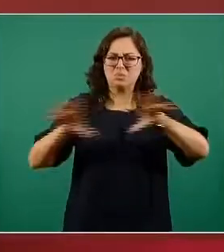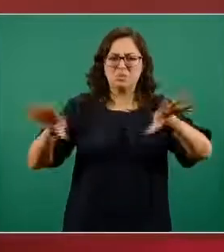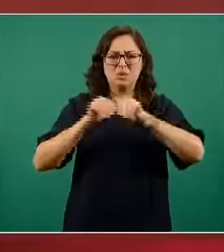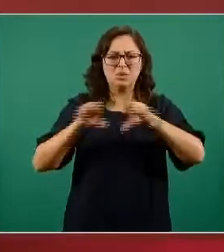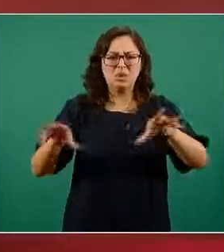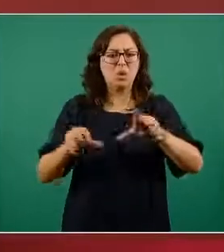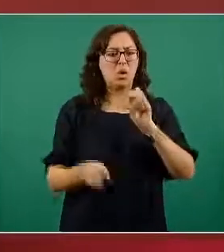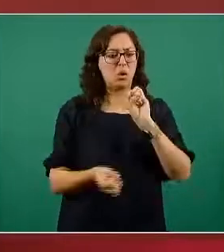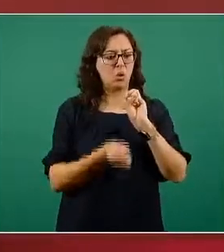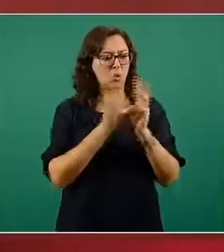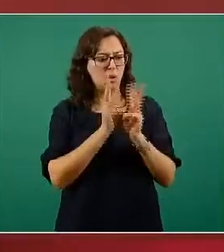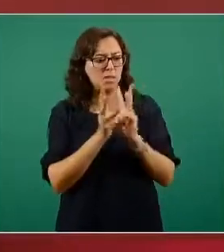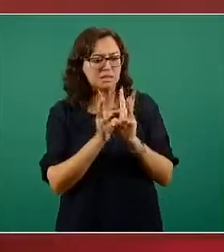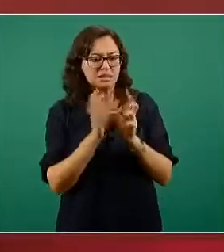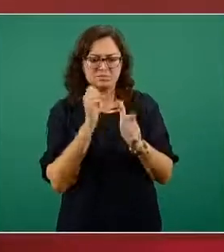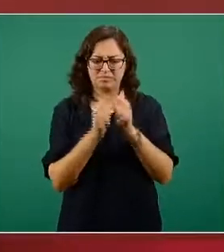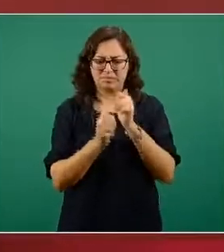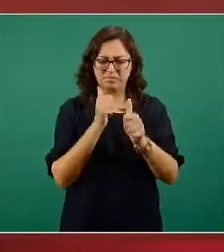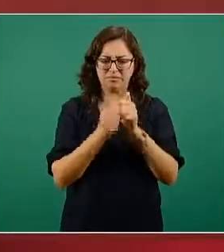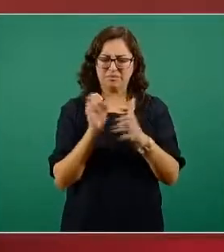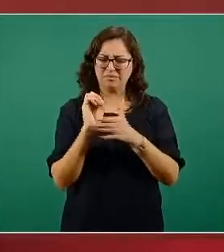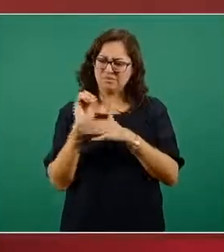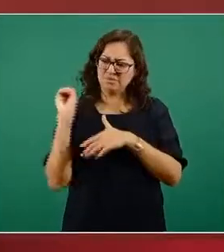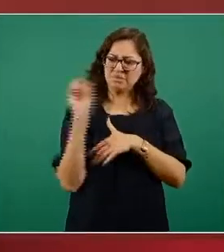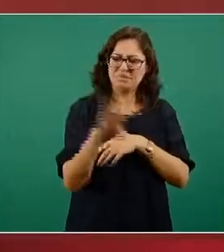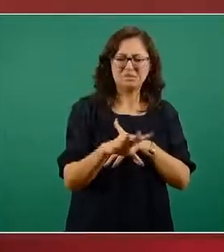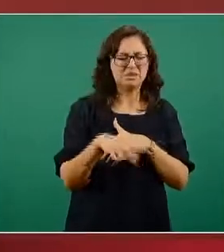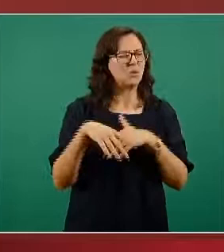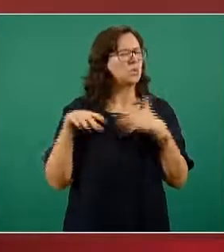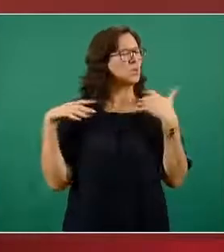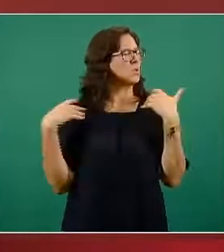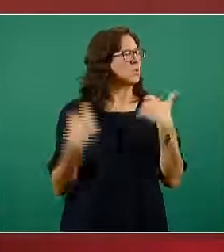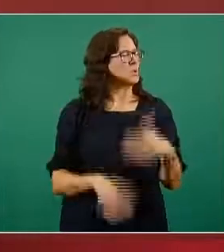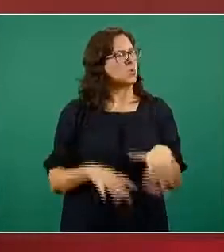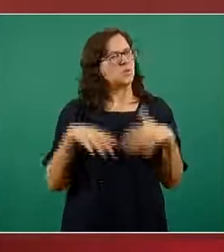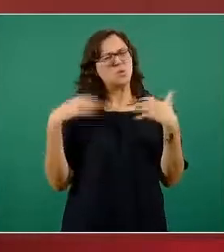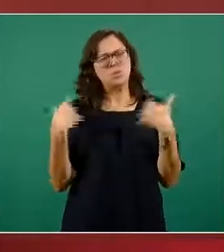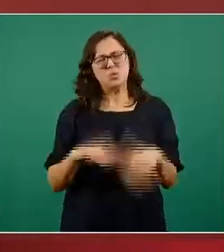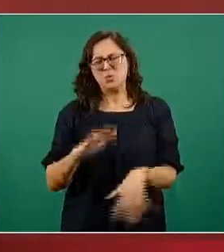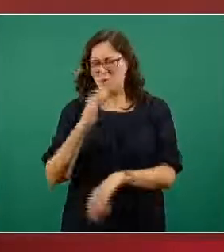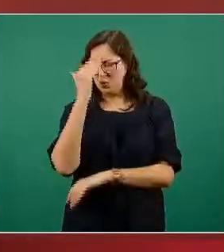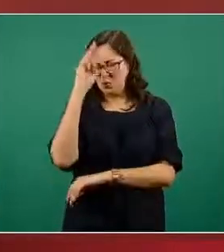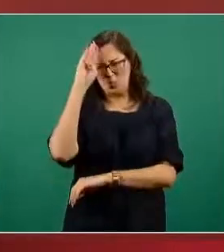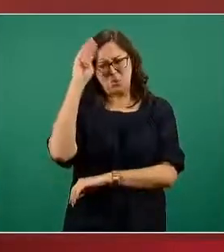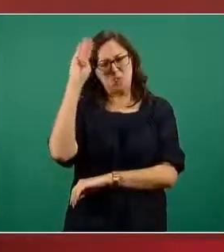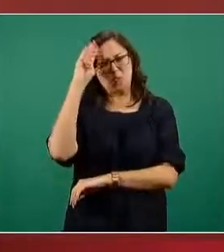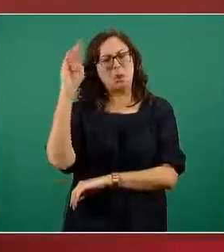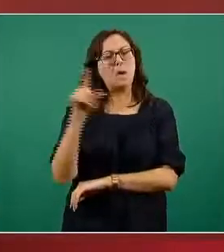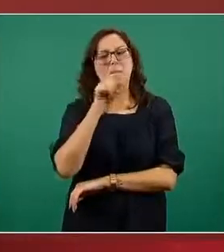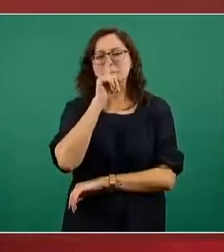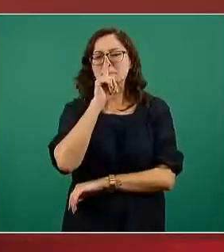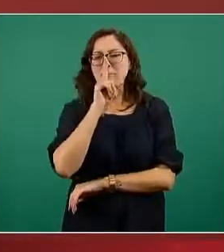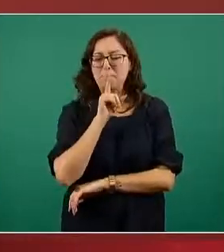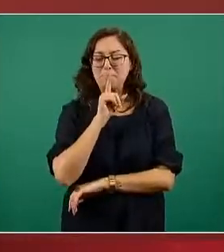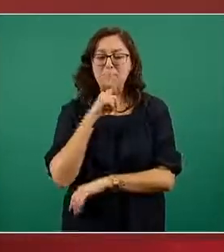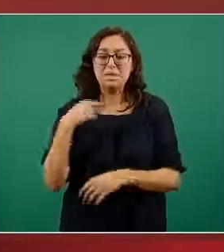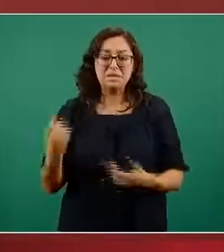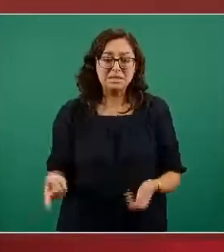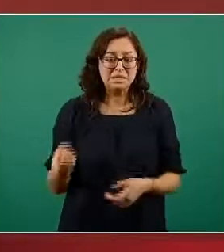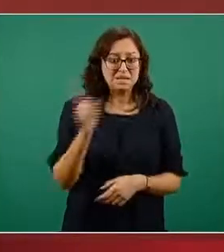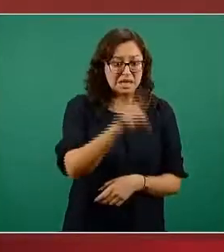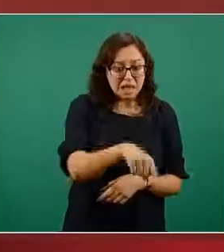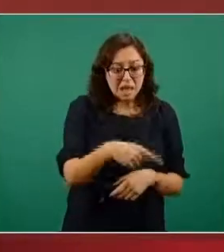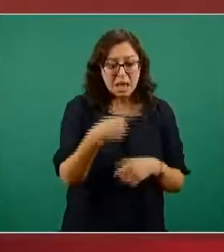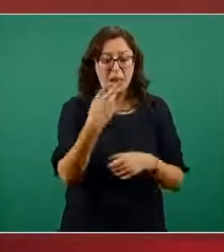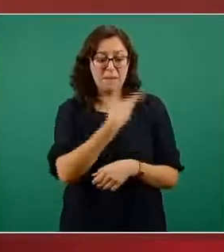mensajes fuera de lugar completamente fuera de lugar diciendo que el presidente había tenido un problema neurológico